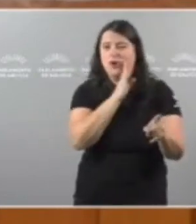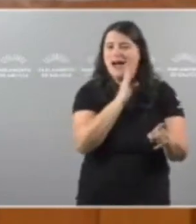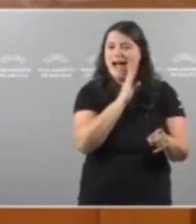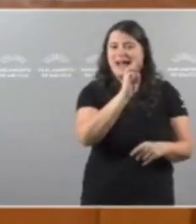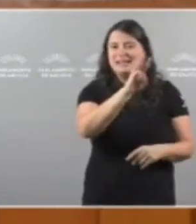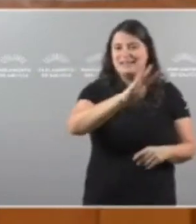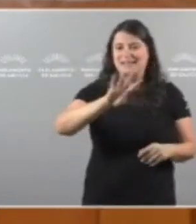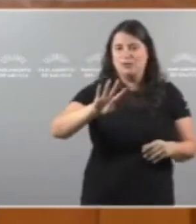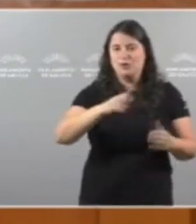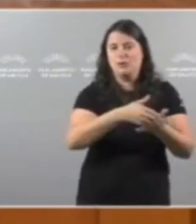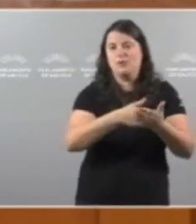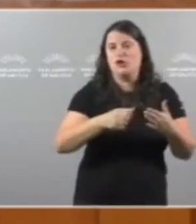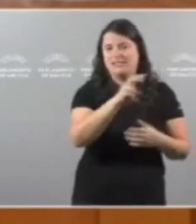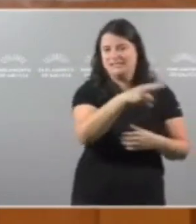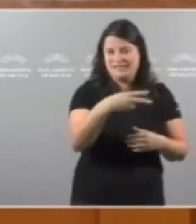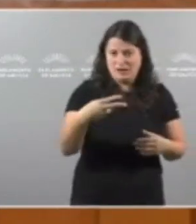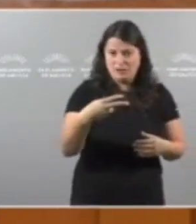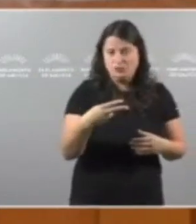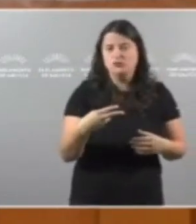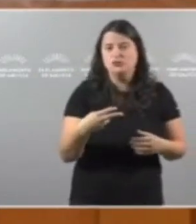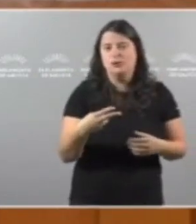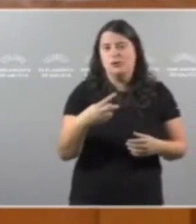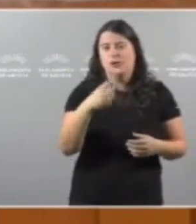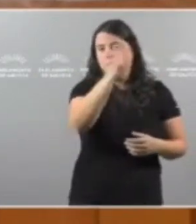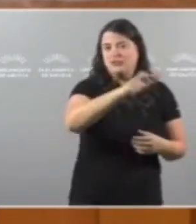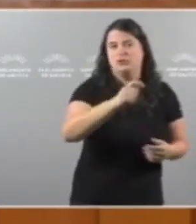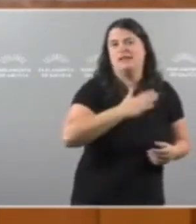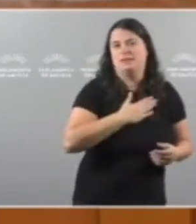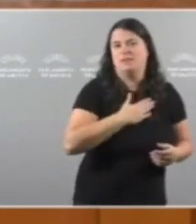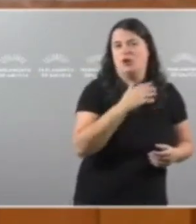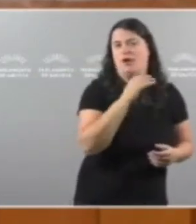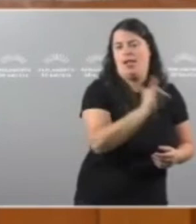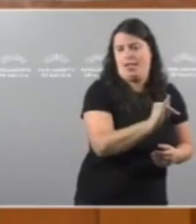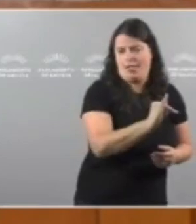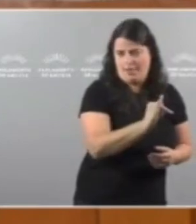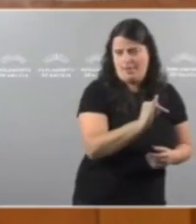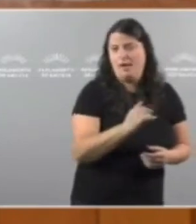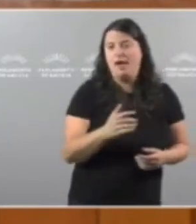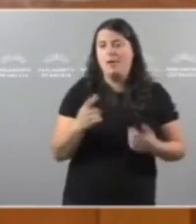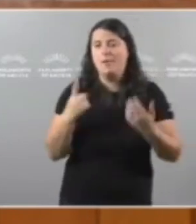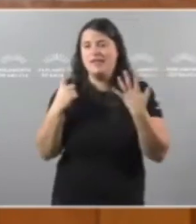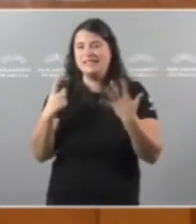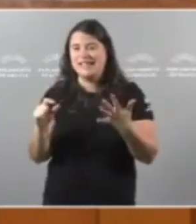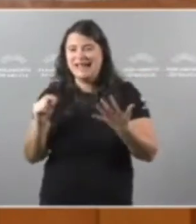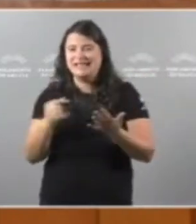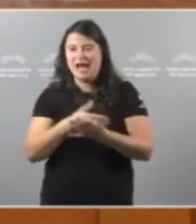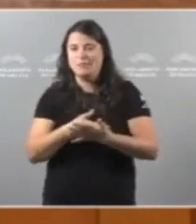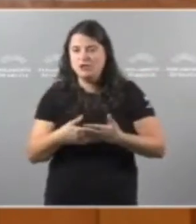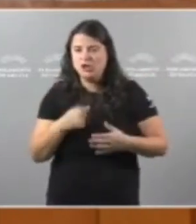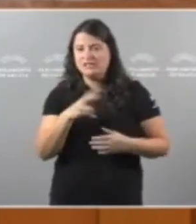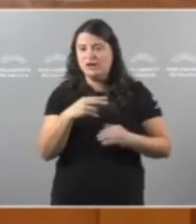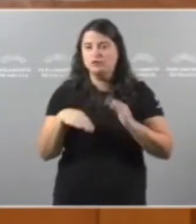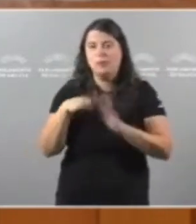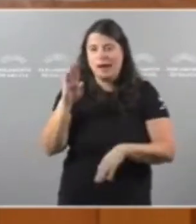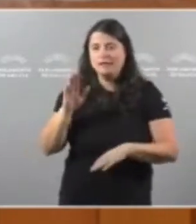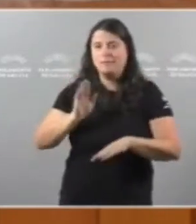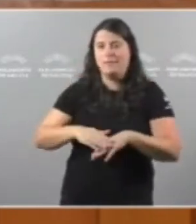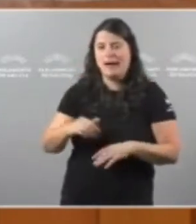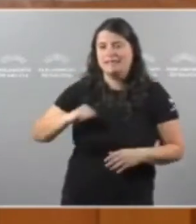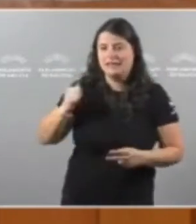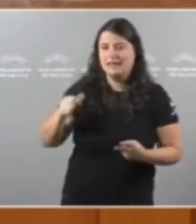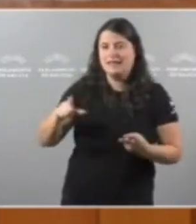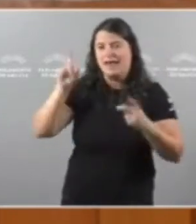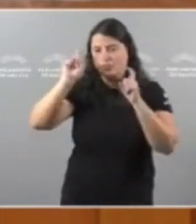34 millóns de euros A xente de máis patrimonio A poder ter 60 millóns de euros máis Para sanidade, para